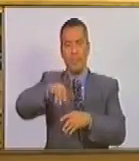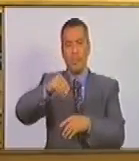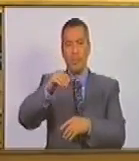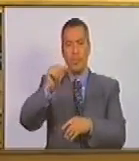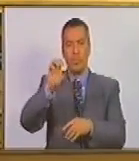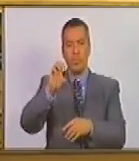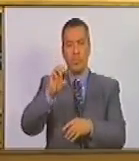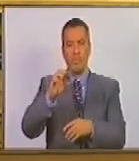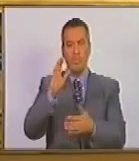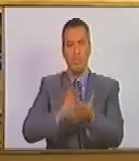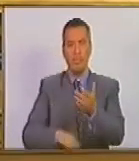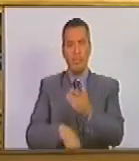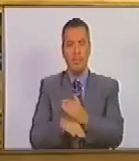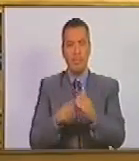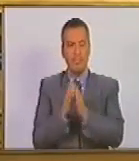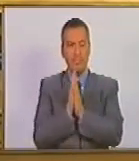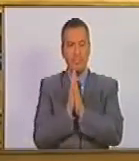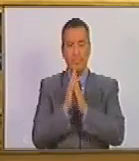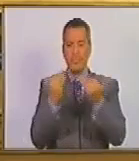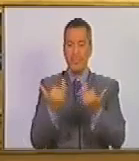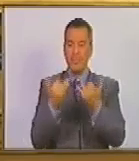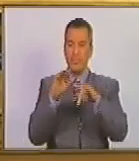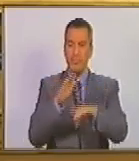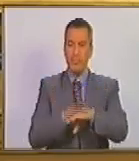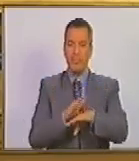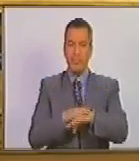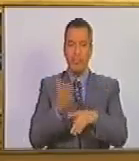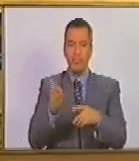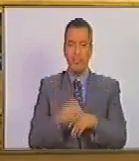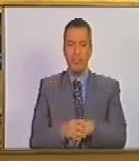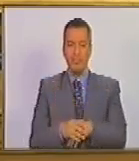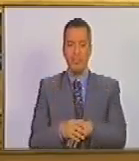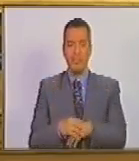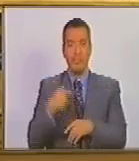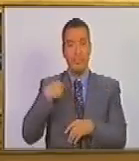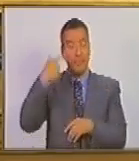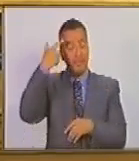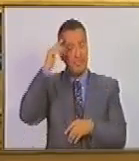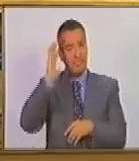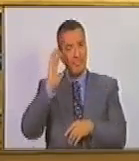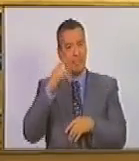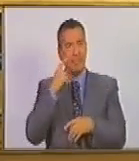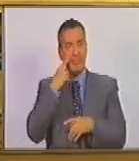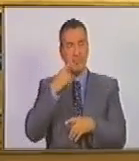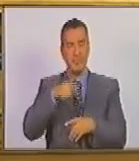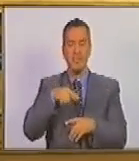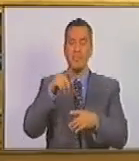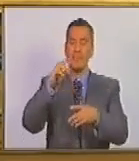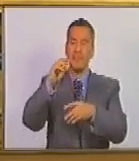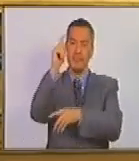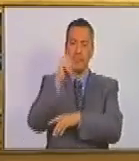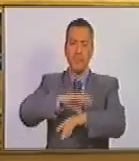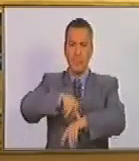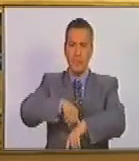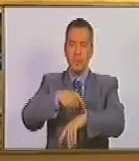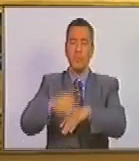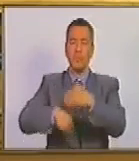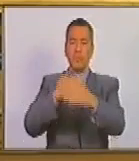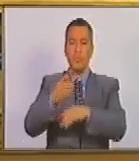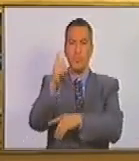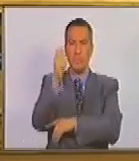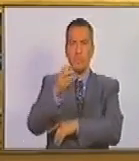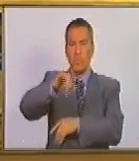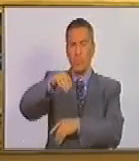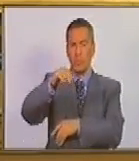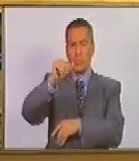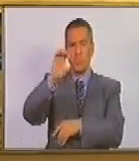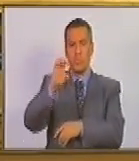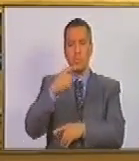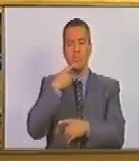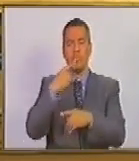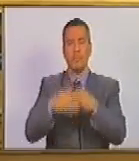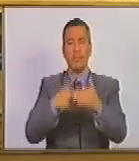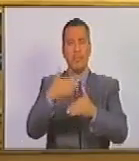Colmenares,